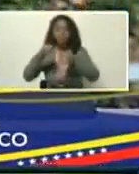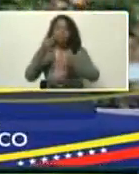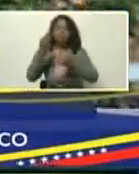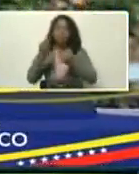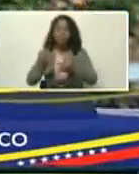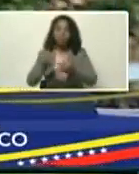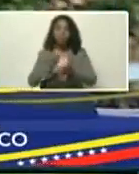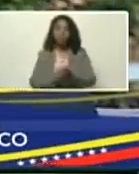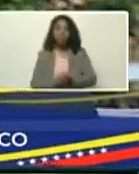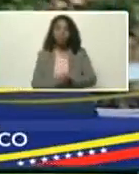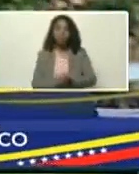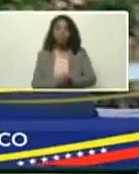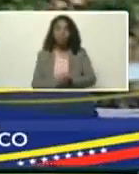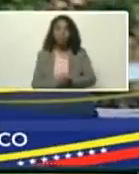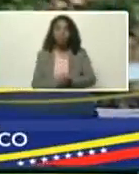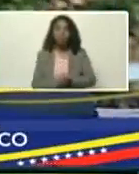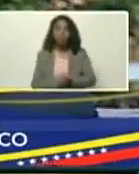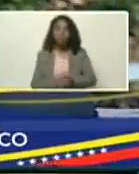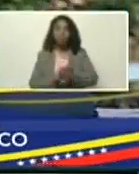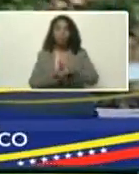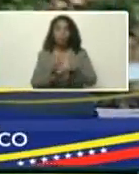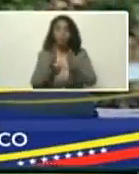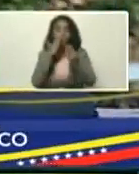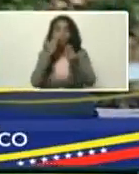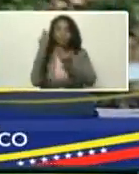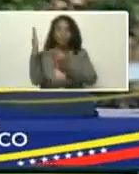correcto, aquí está,